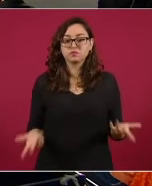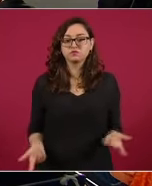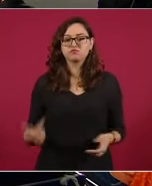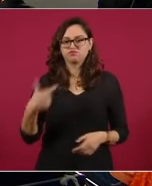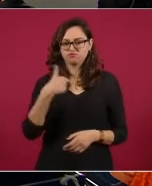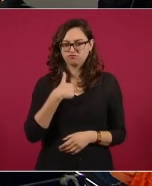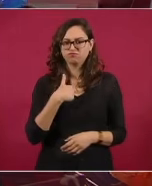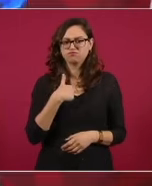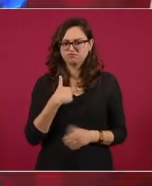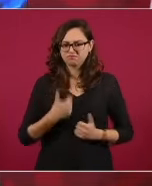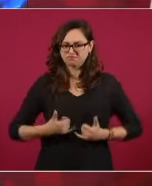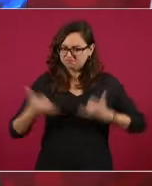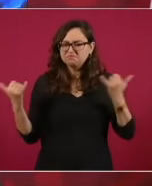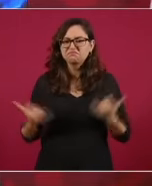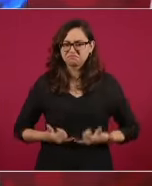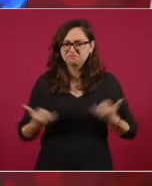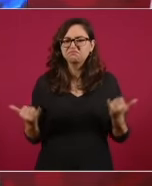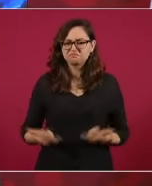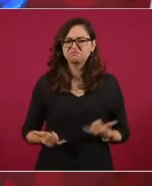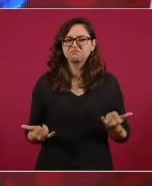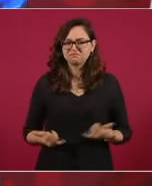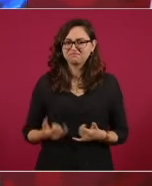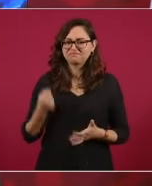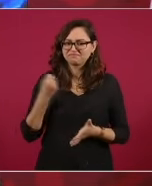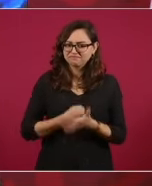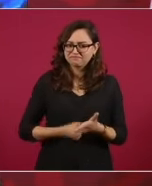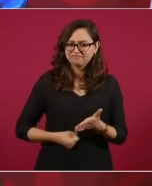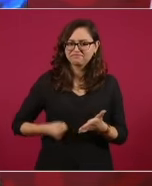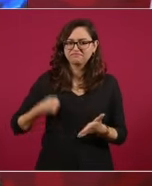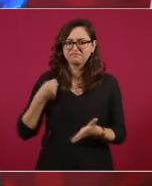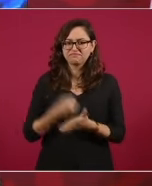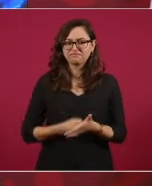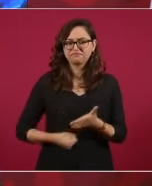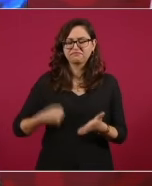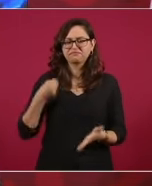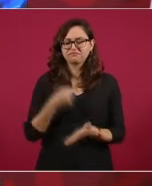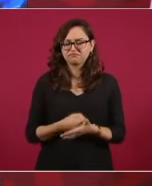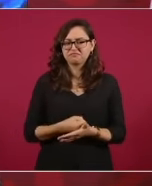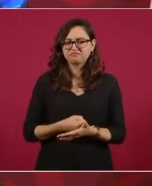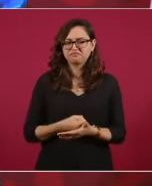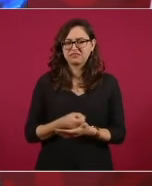perseverante, diría hasta aquí.